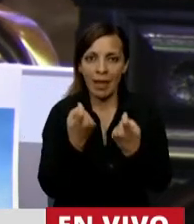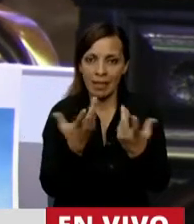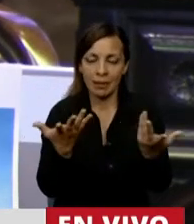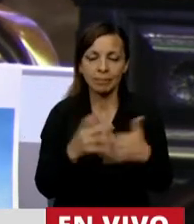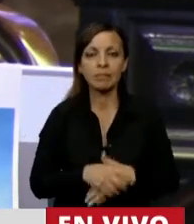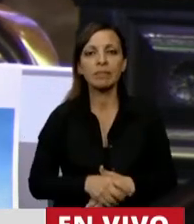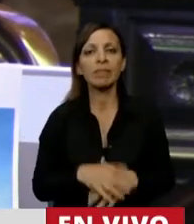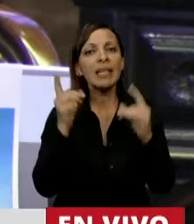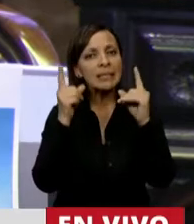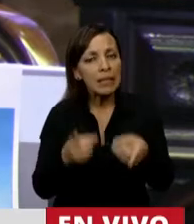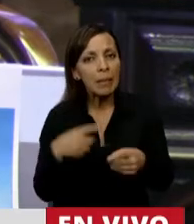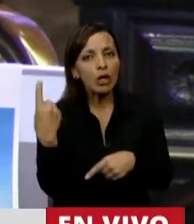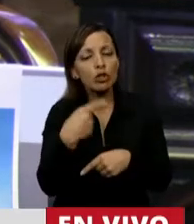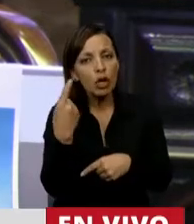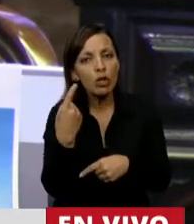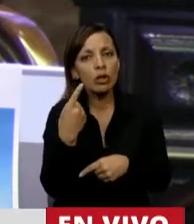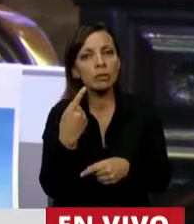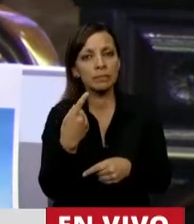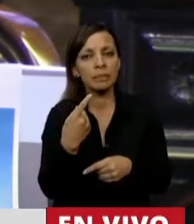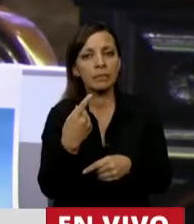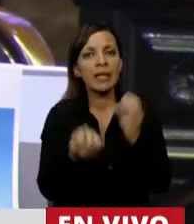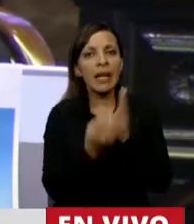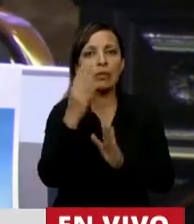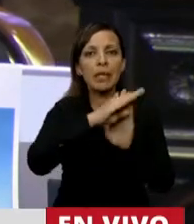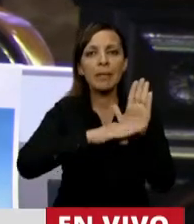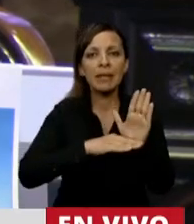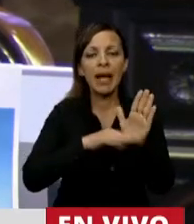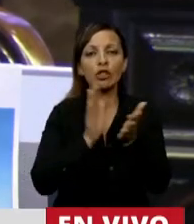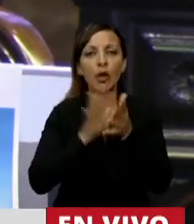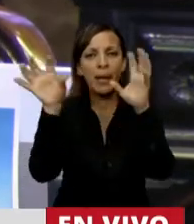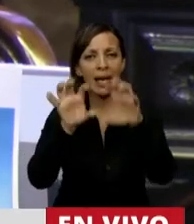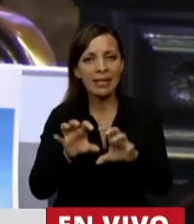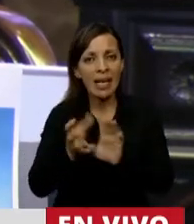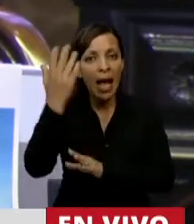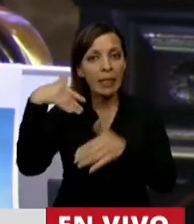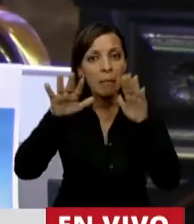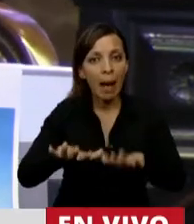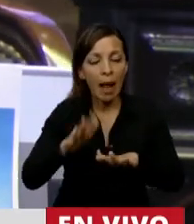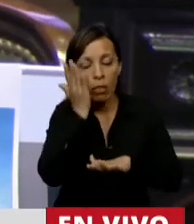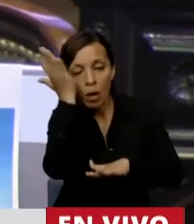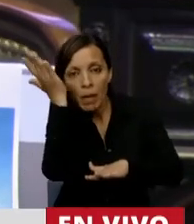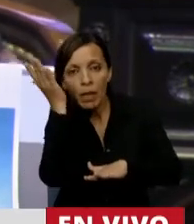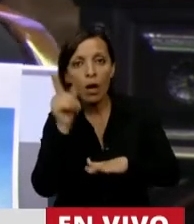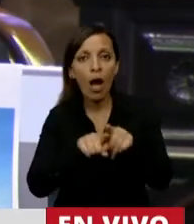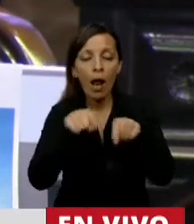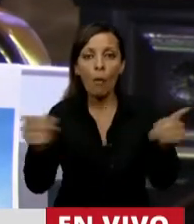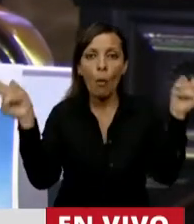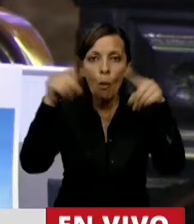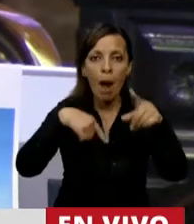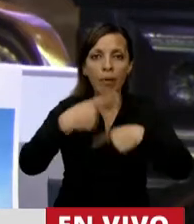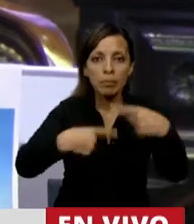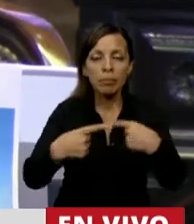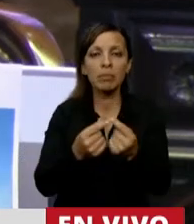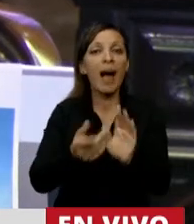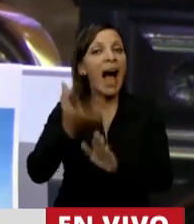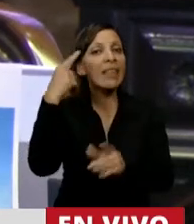imprescindible, también hicimos finalmente el inventario nacional de glaciares, que estaba frenado, como así también estuvo durante mucho tiempo